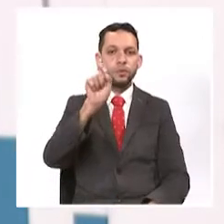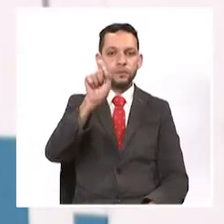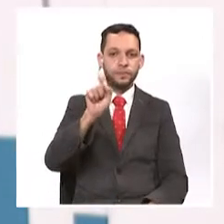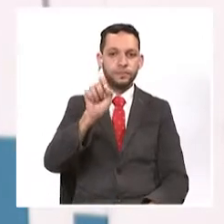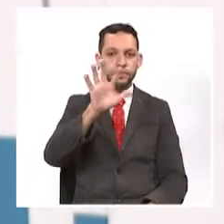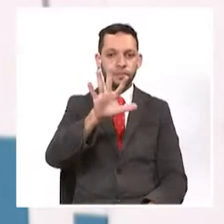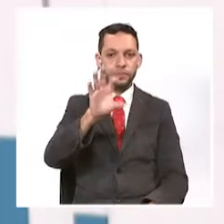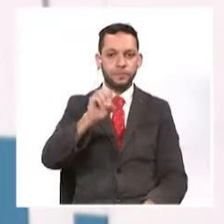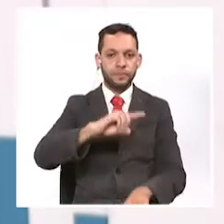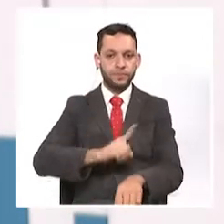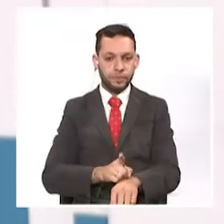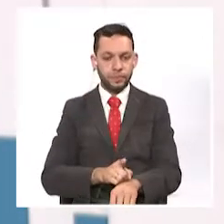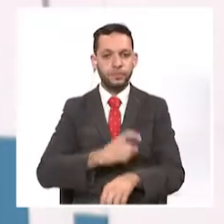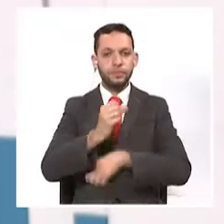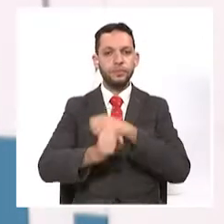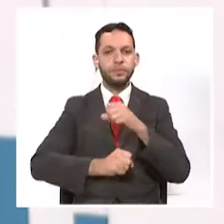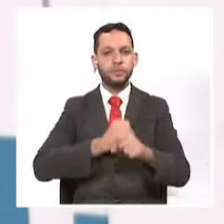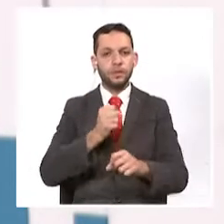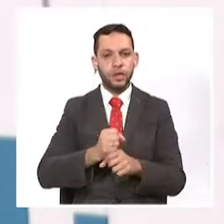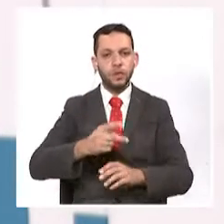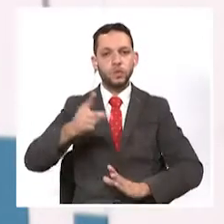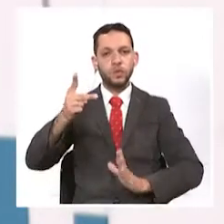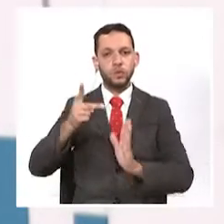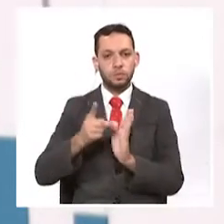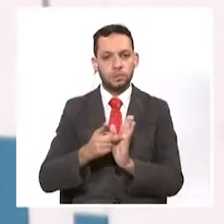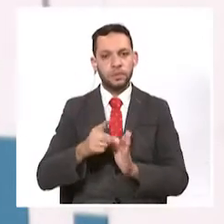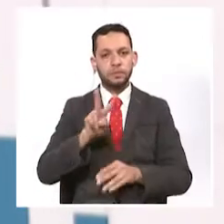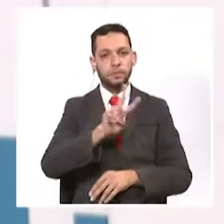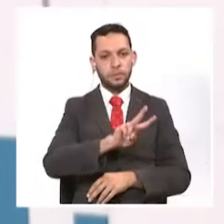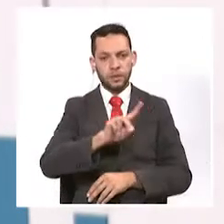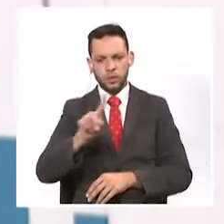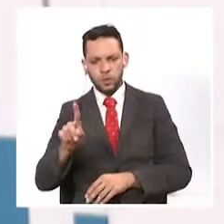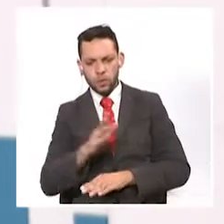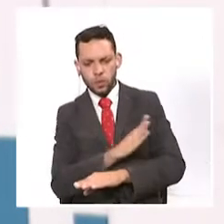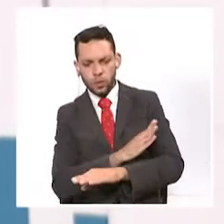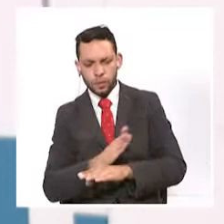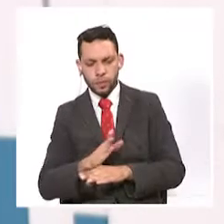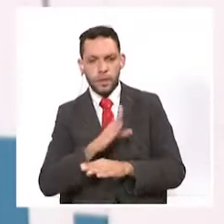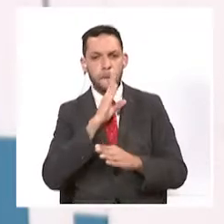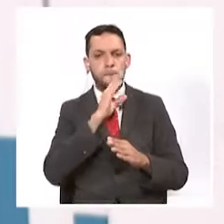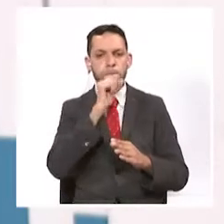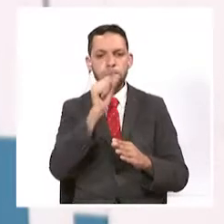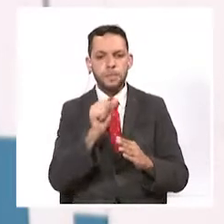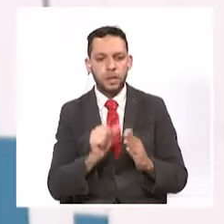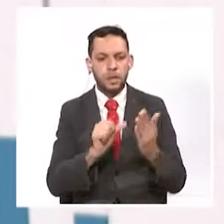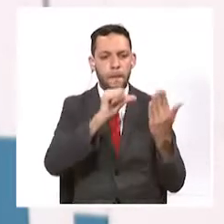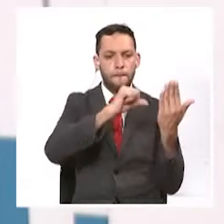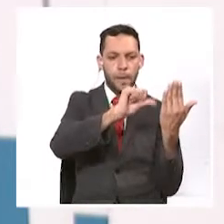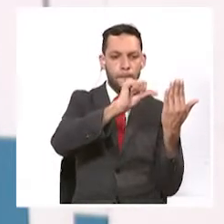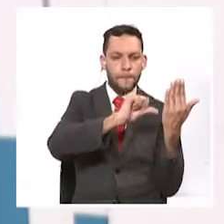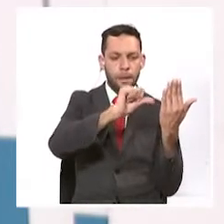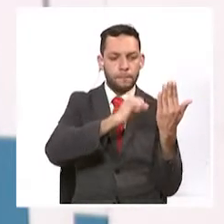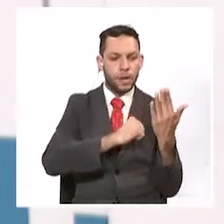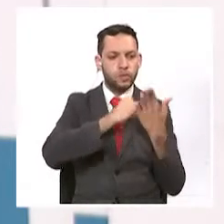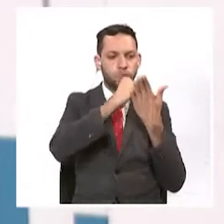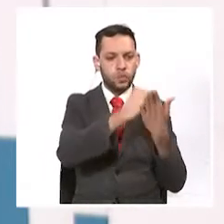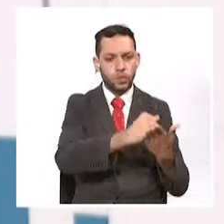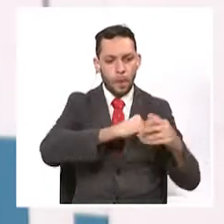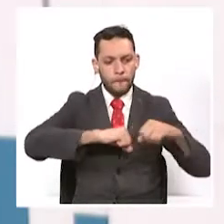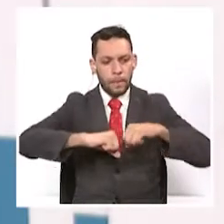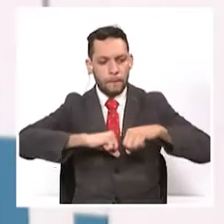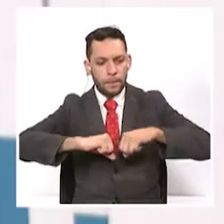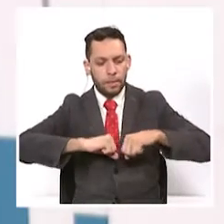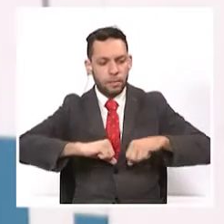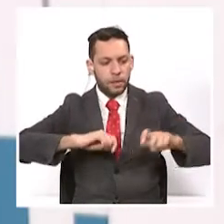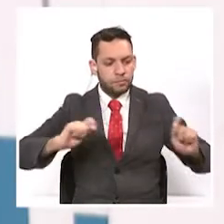Y para este 2021, los programas que pueden brindar atención integral al adulto mayor serán un faro entre las tinieblas de la reactivación social